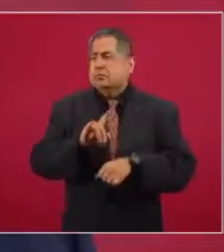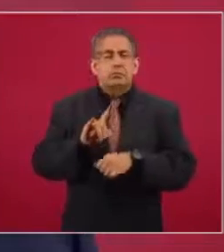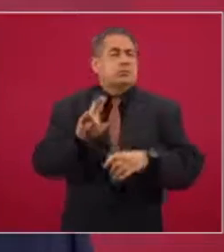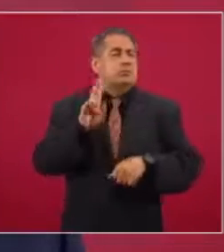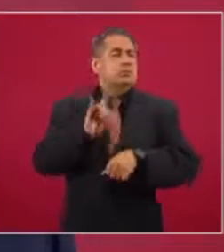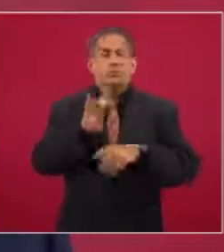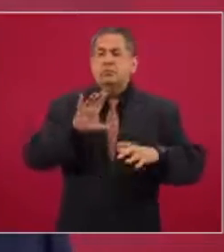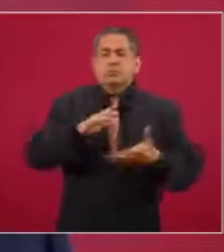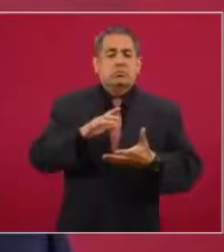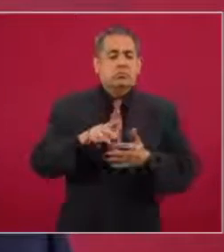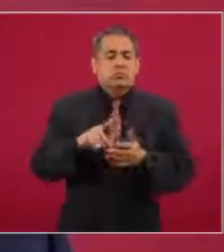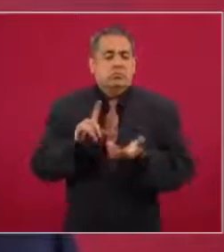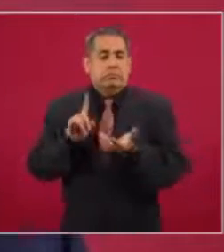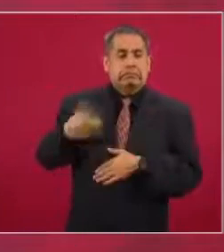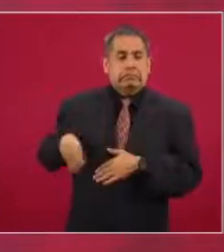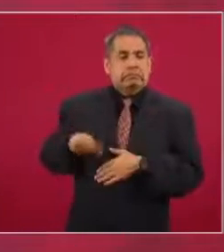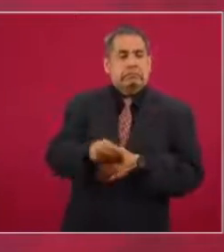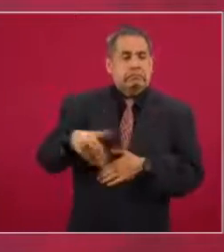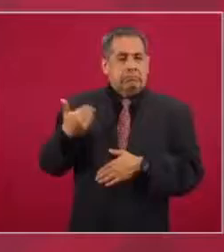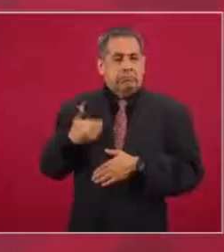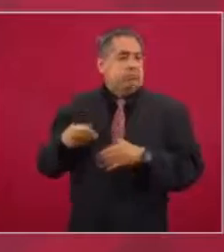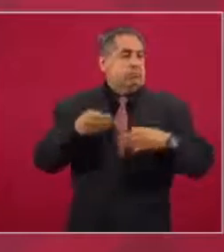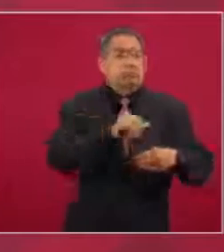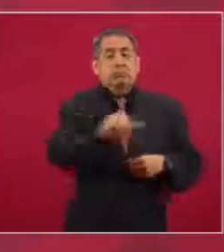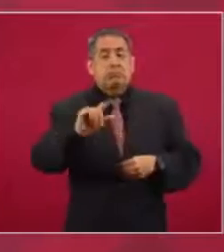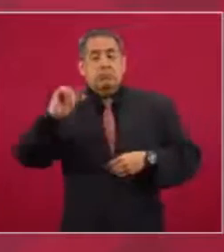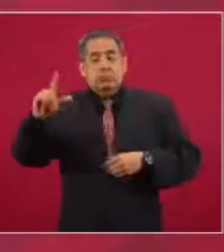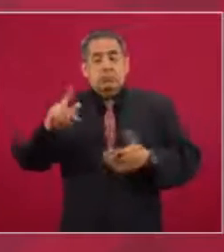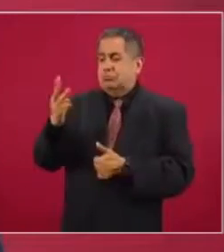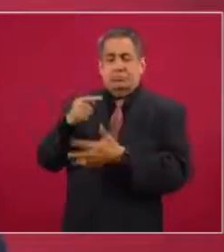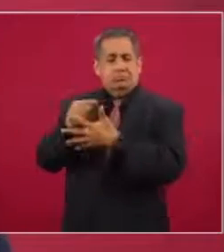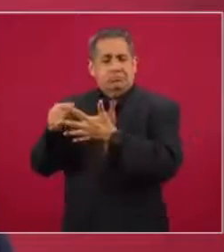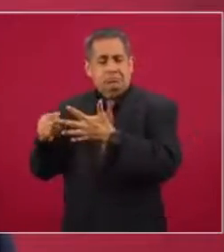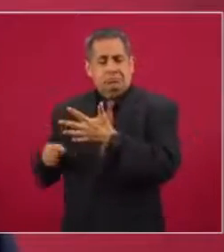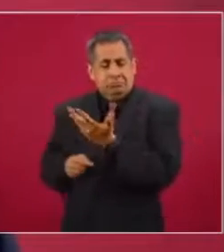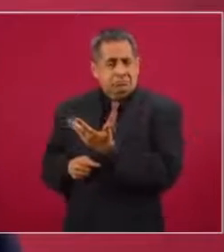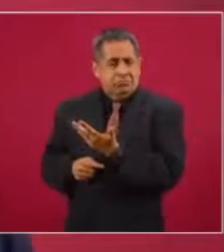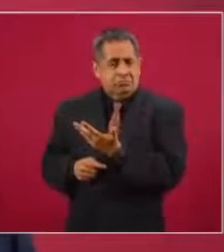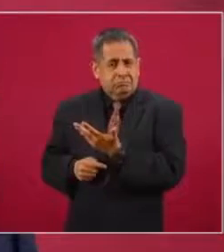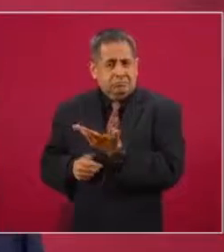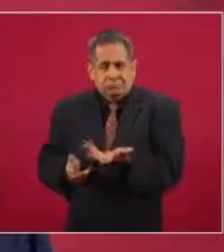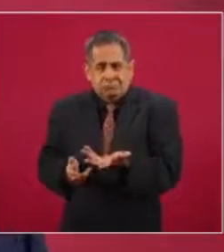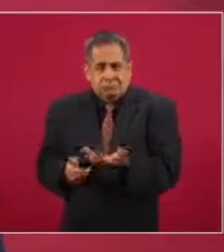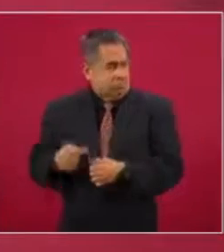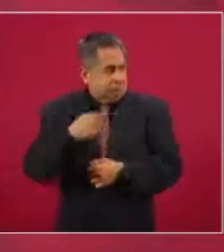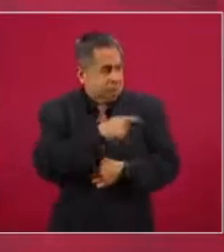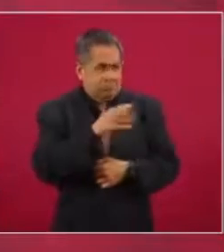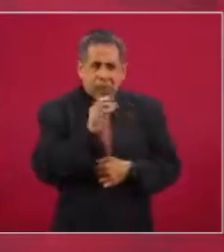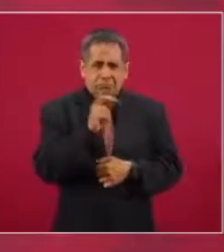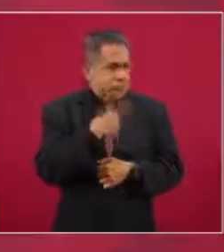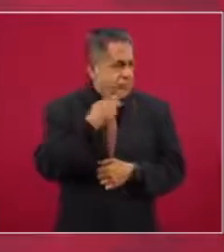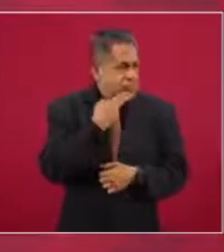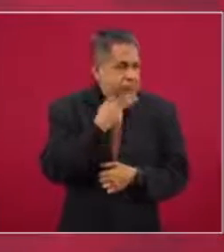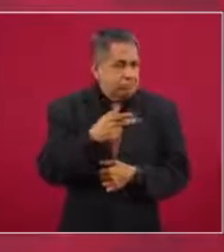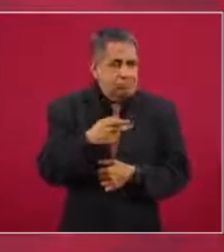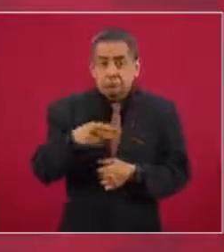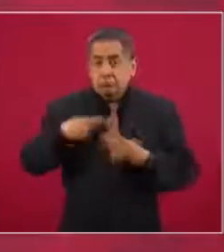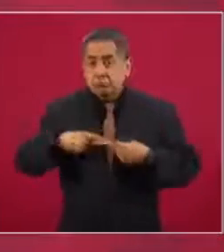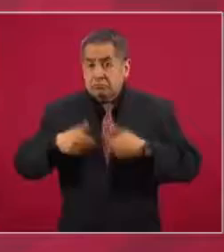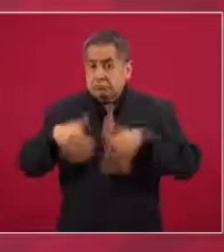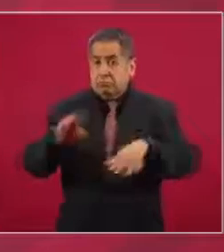chica, bueno, ni tan chica, para funcionarios. No quiere decir que se va a dejar de atender a la gente,